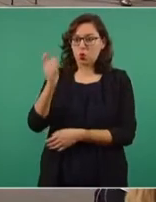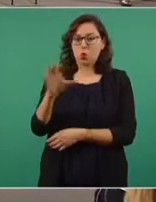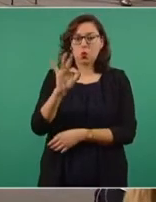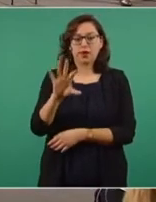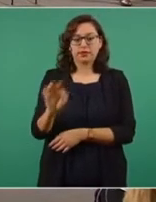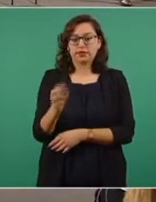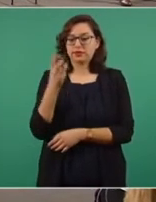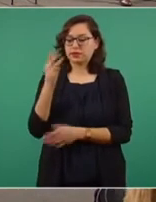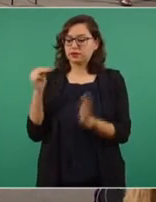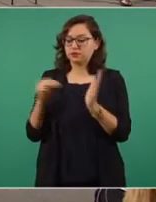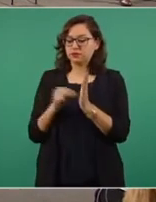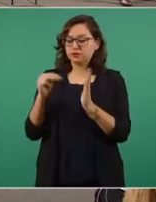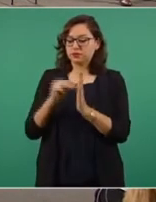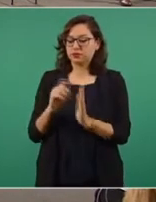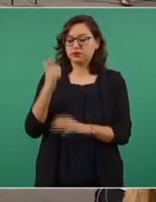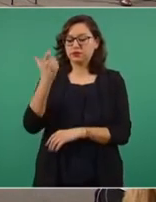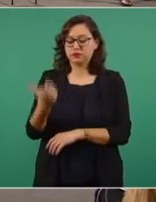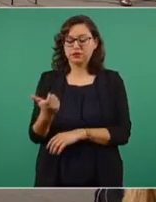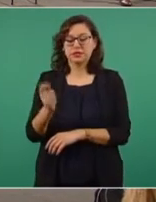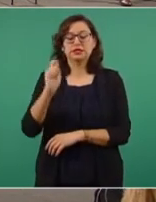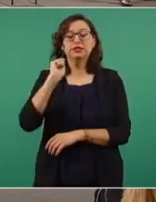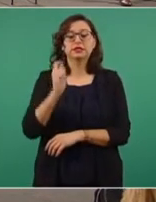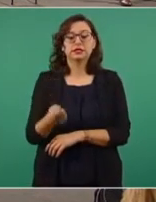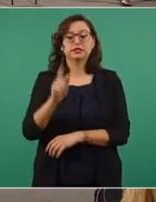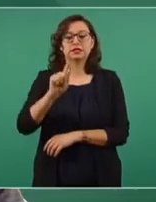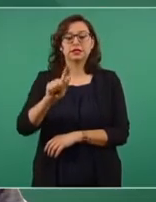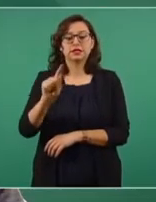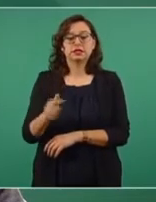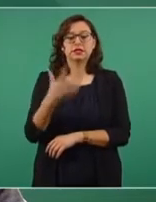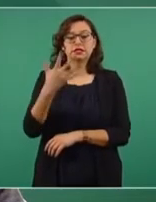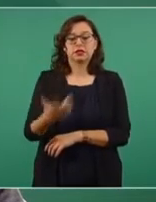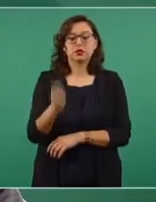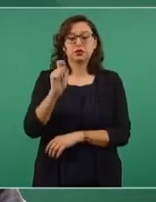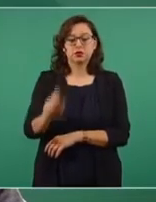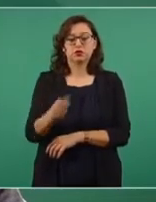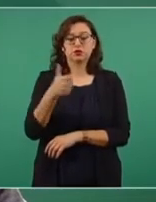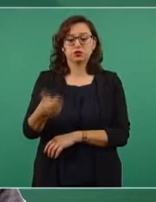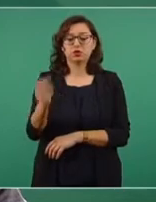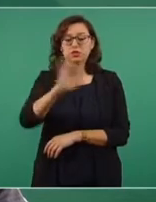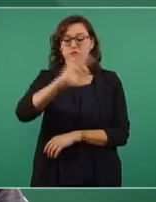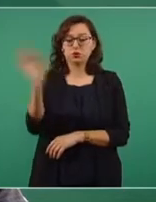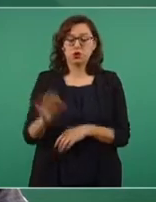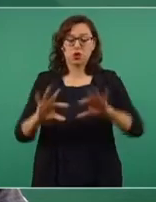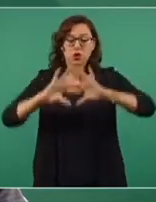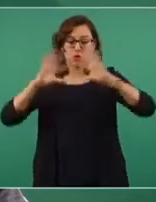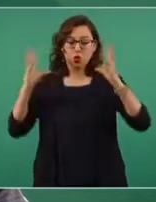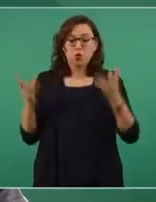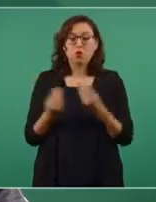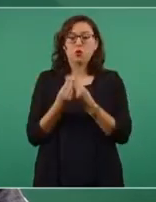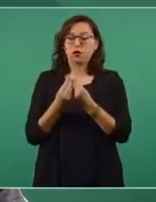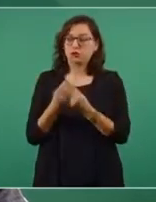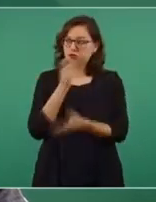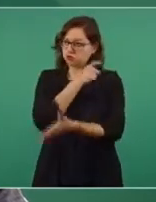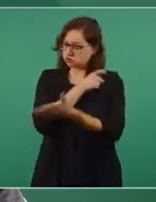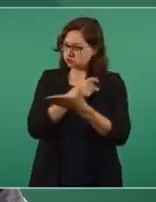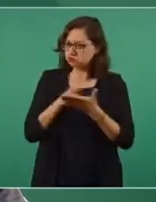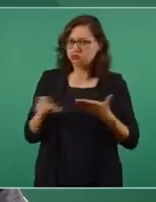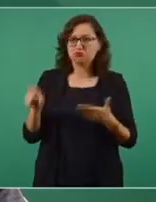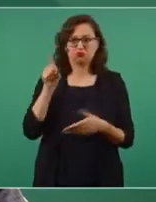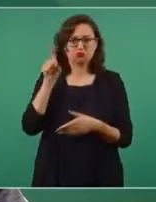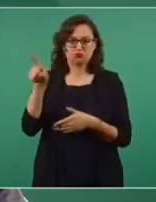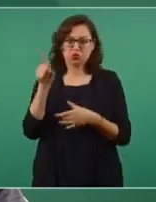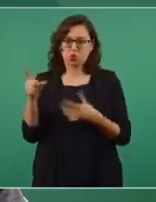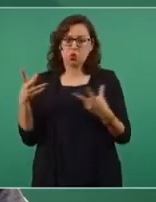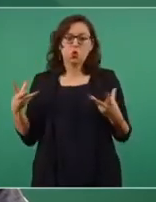representa el 75.6 por ciento de la operación total que haremos con esa organización